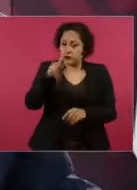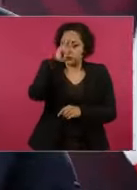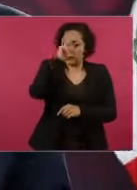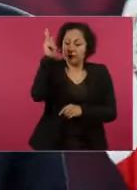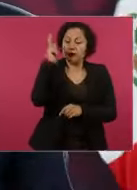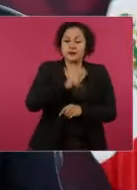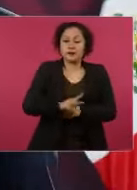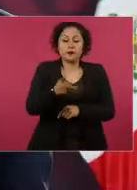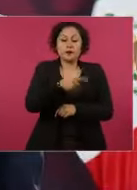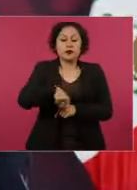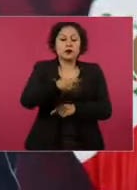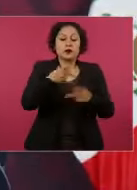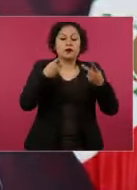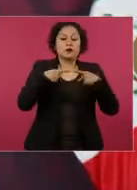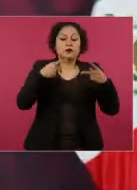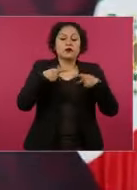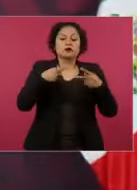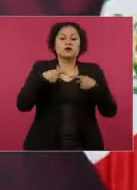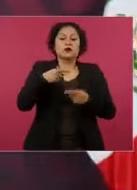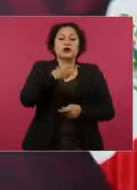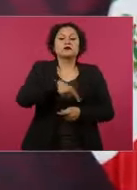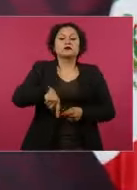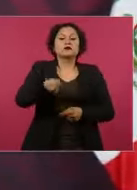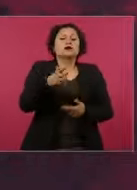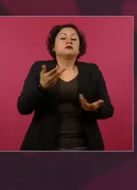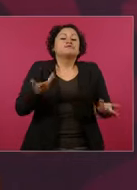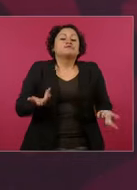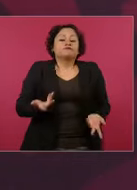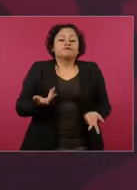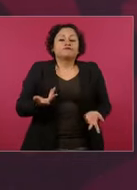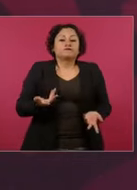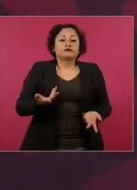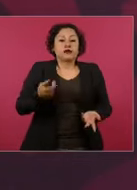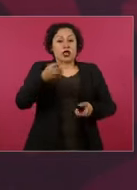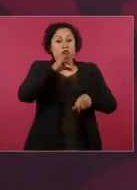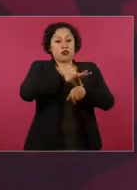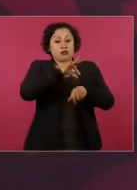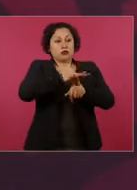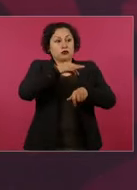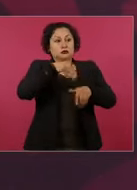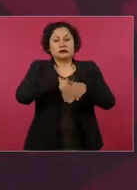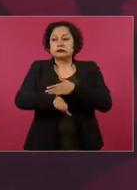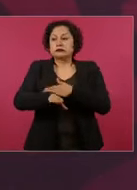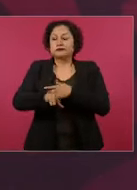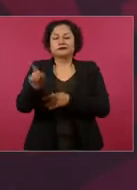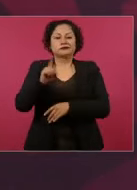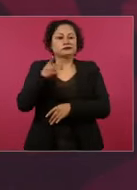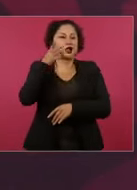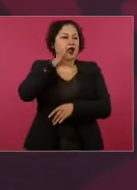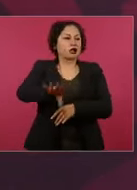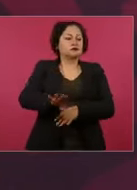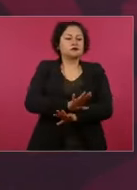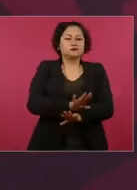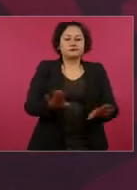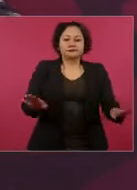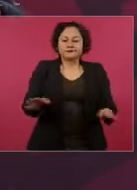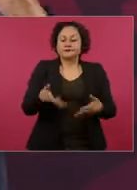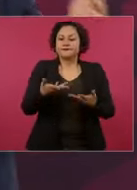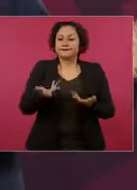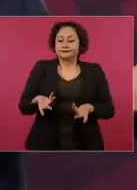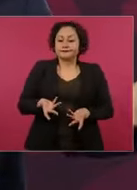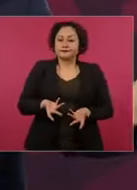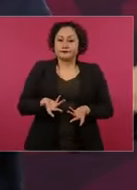especialistas a los hospitales. Entonces, ahora